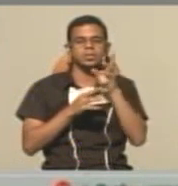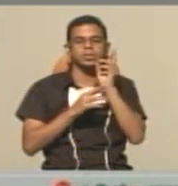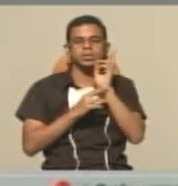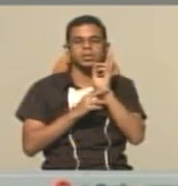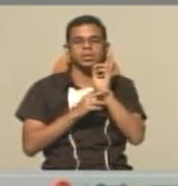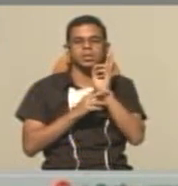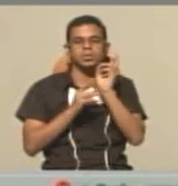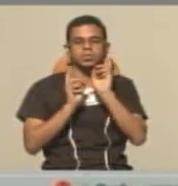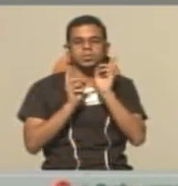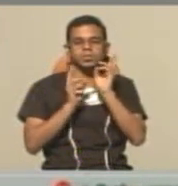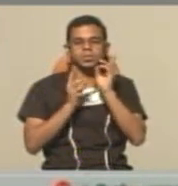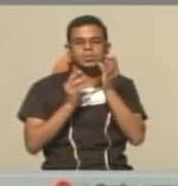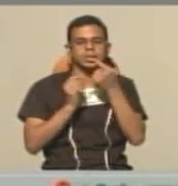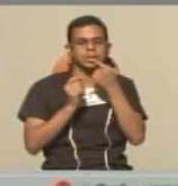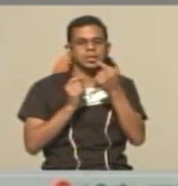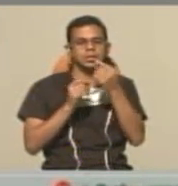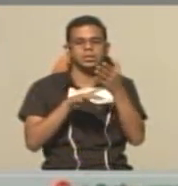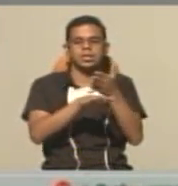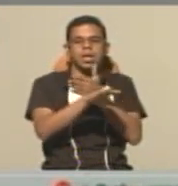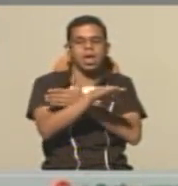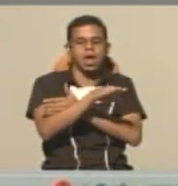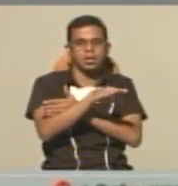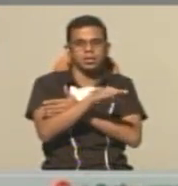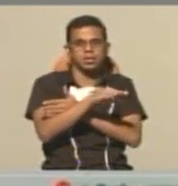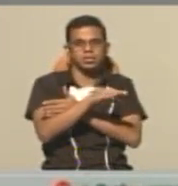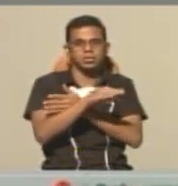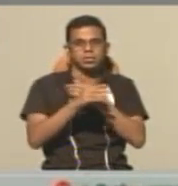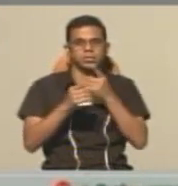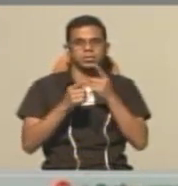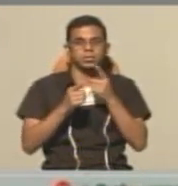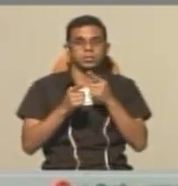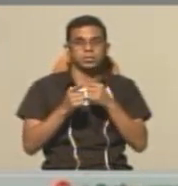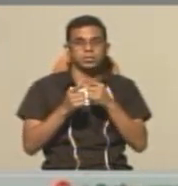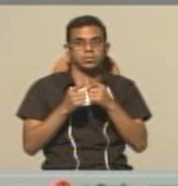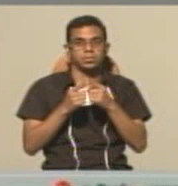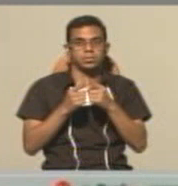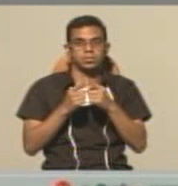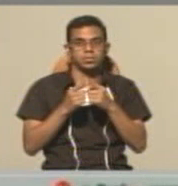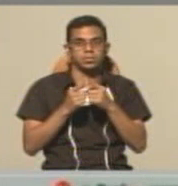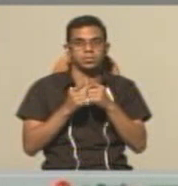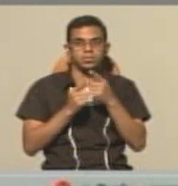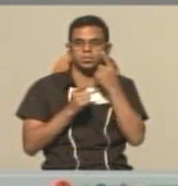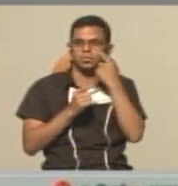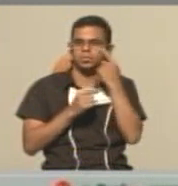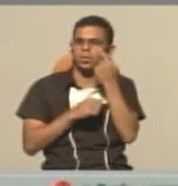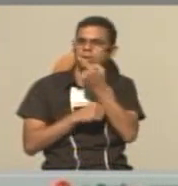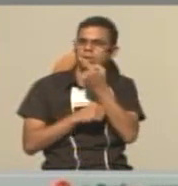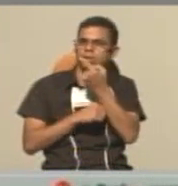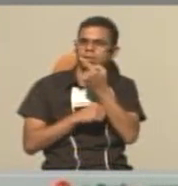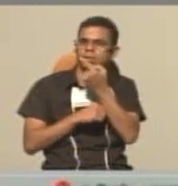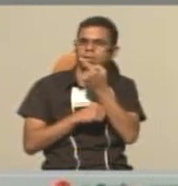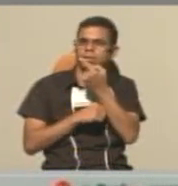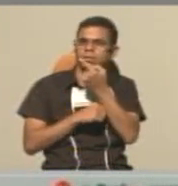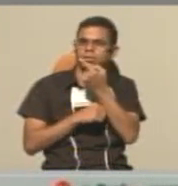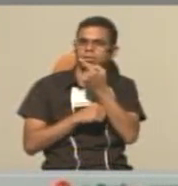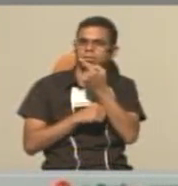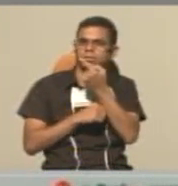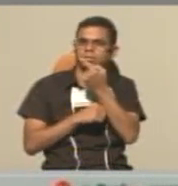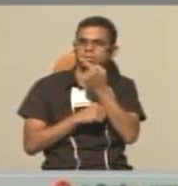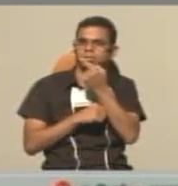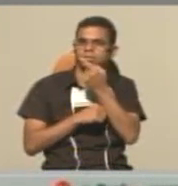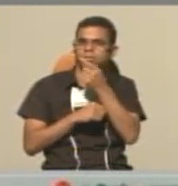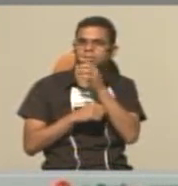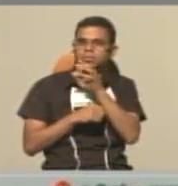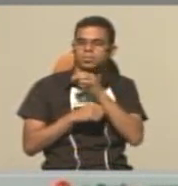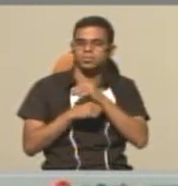que les mencioné anteriormente. Hacemos clic sobre este botón, que es la herramienta de selección.